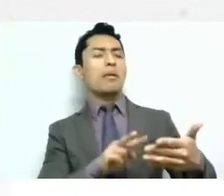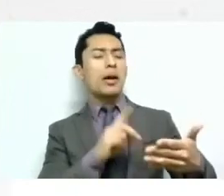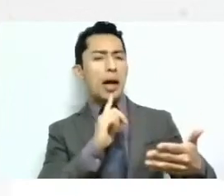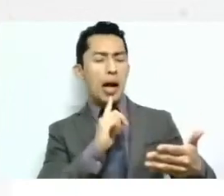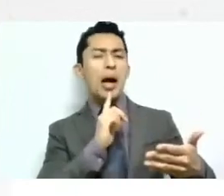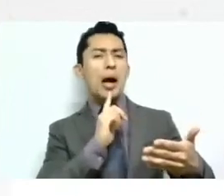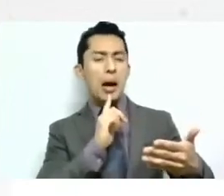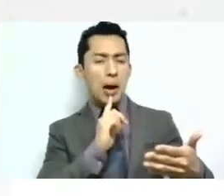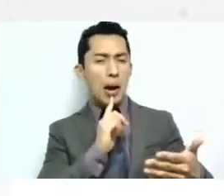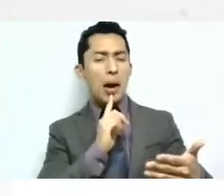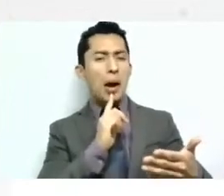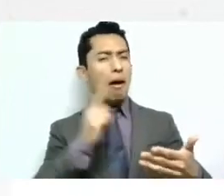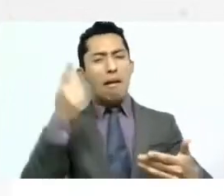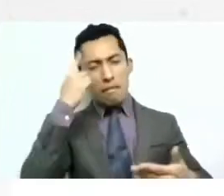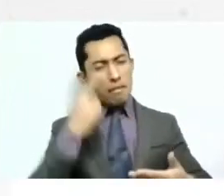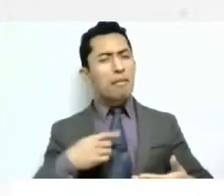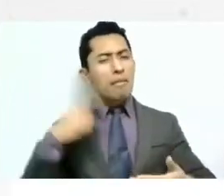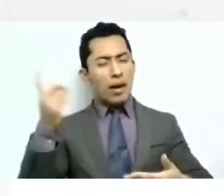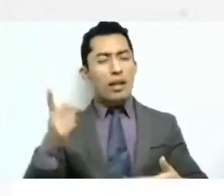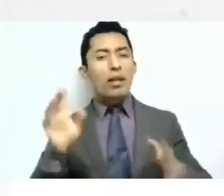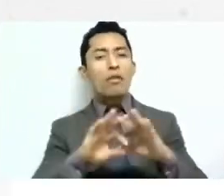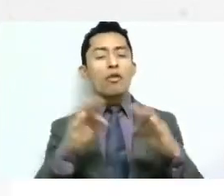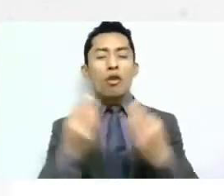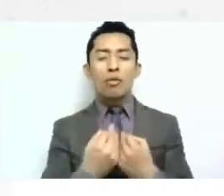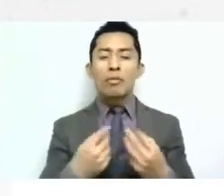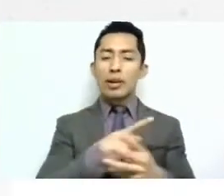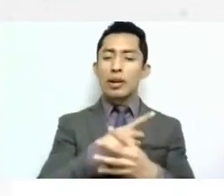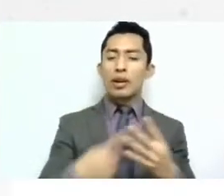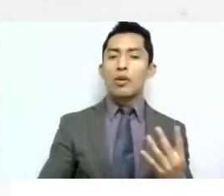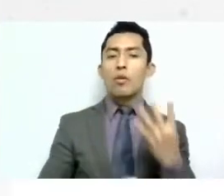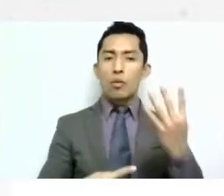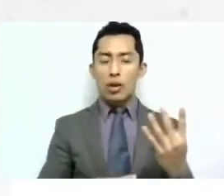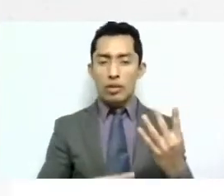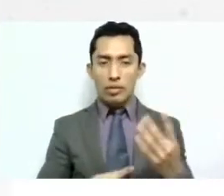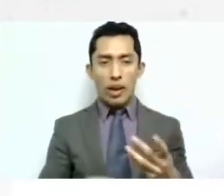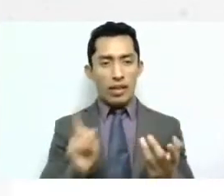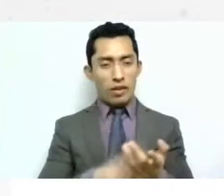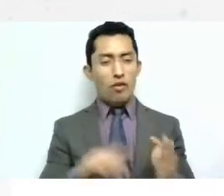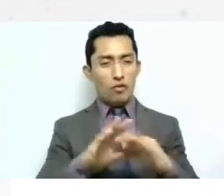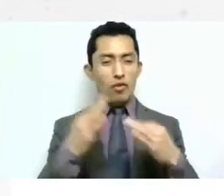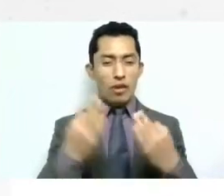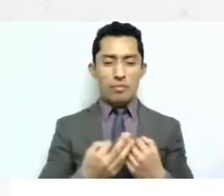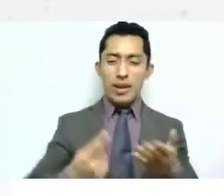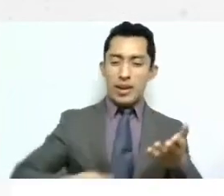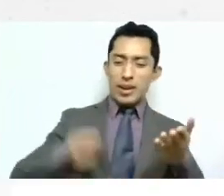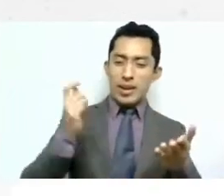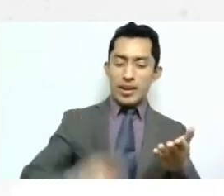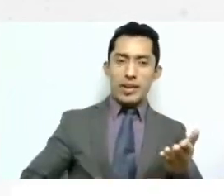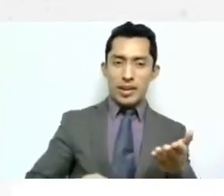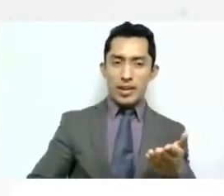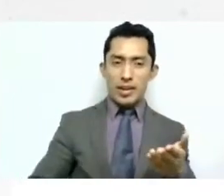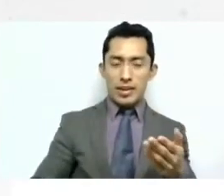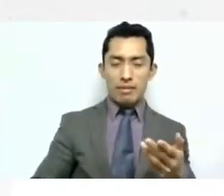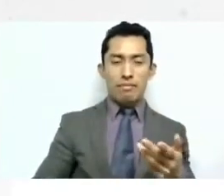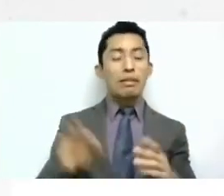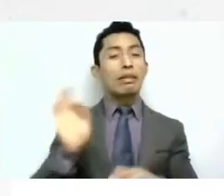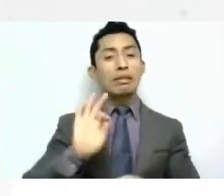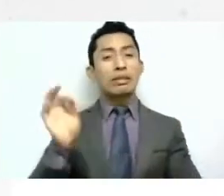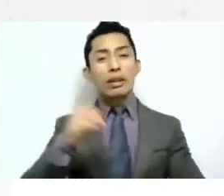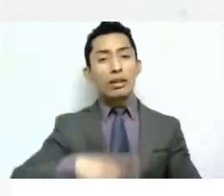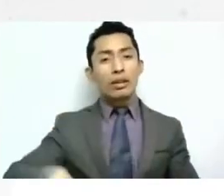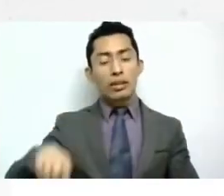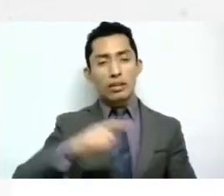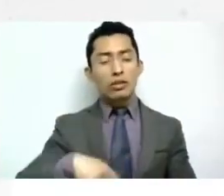de cuatro cuatro formas de esto de esta estructura que yo les digo de sentencia que son a veces pues obviamente se los